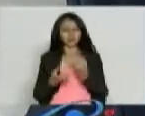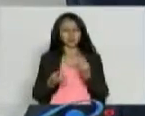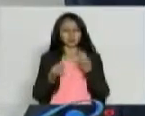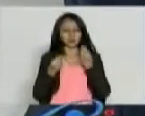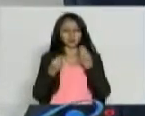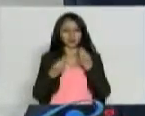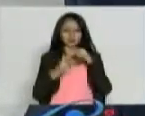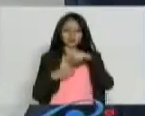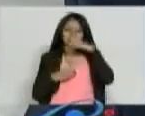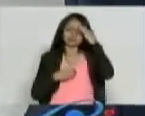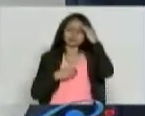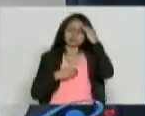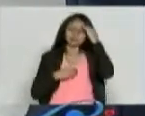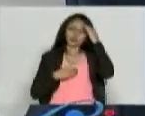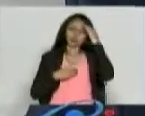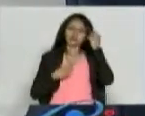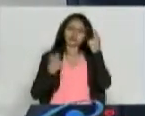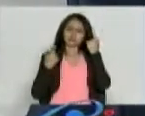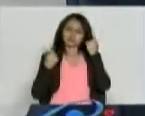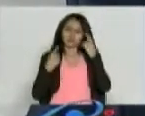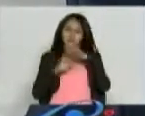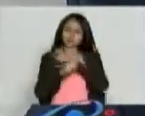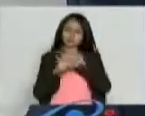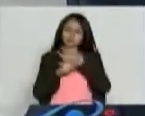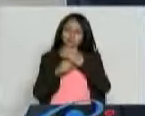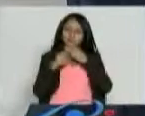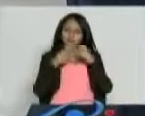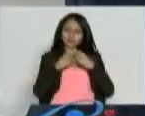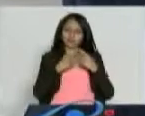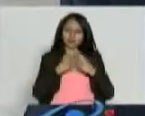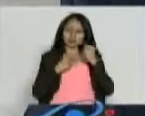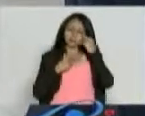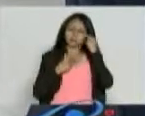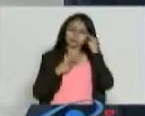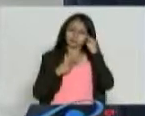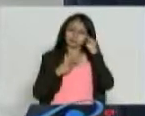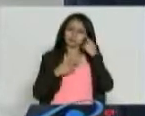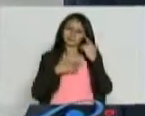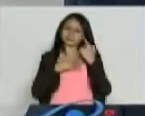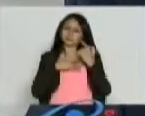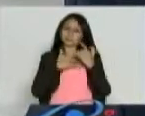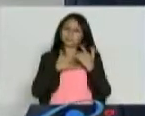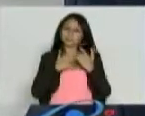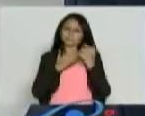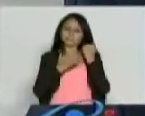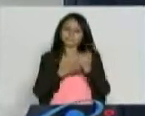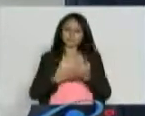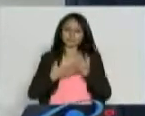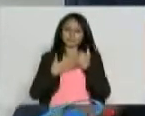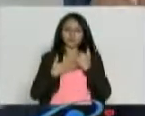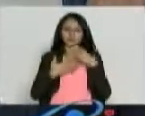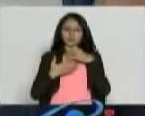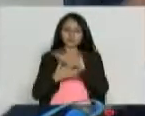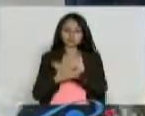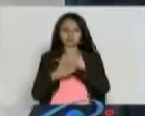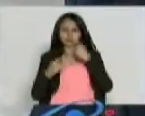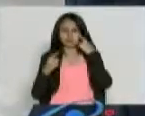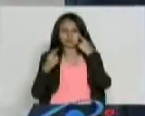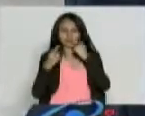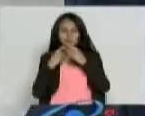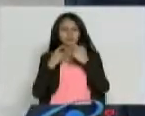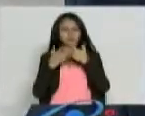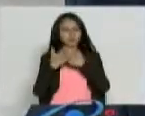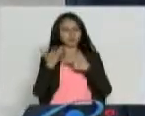tomando conciencia de las cosas y de las situaciones, y de los pensamientos y de las emociones, nosotros logremos de pronto